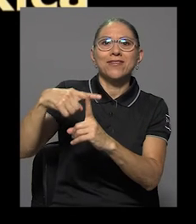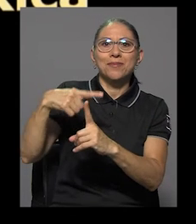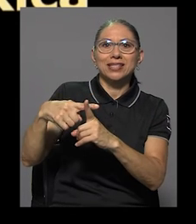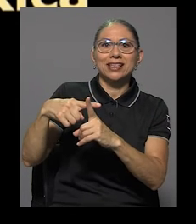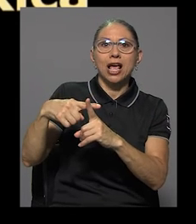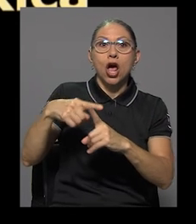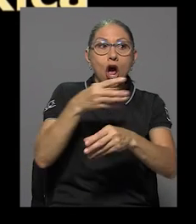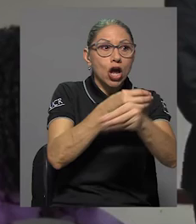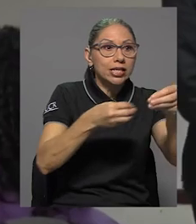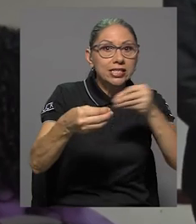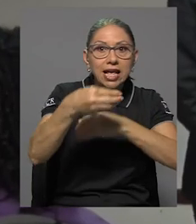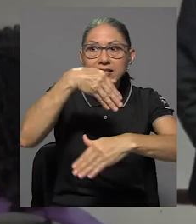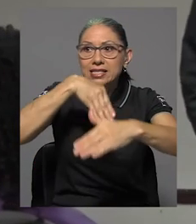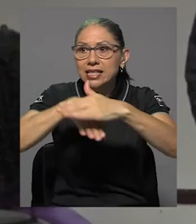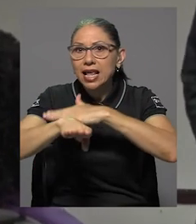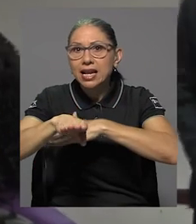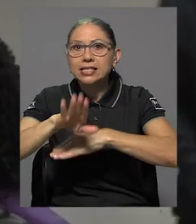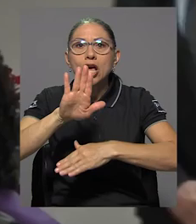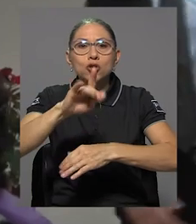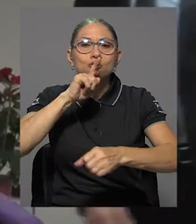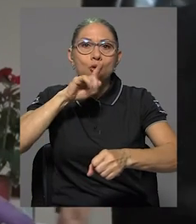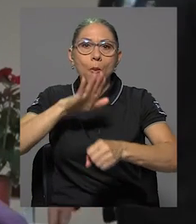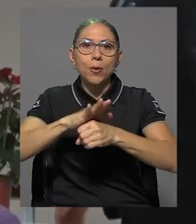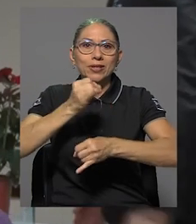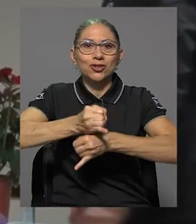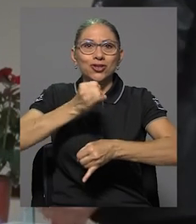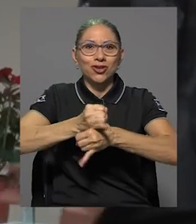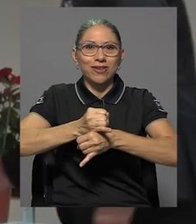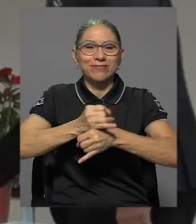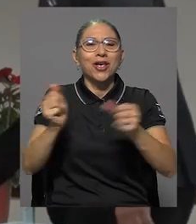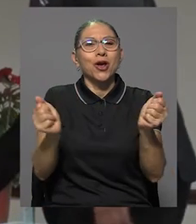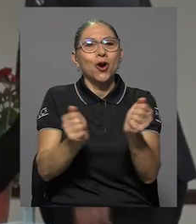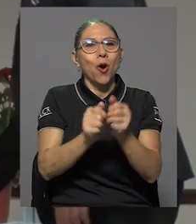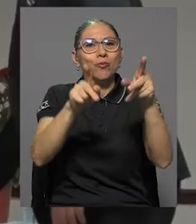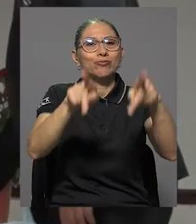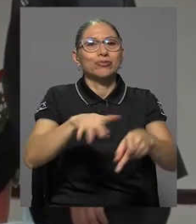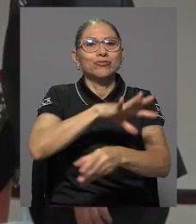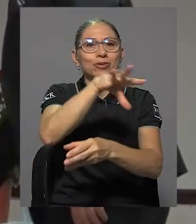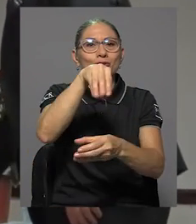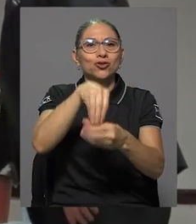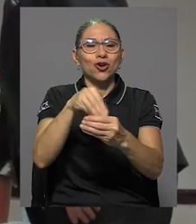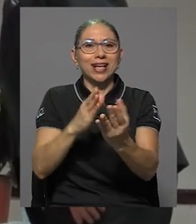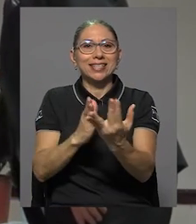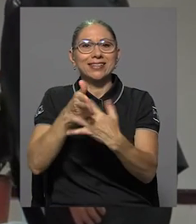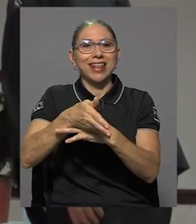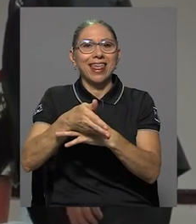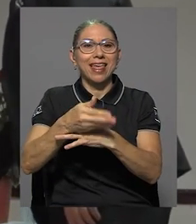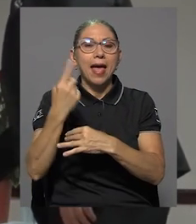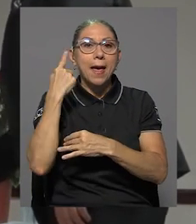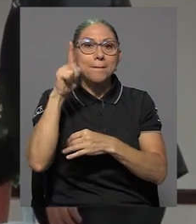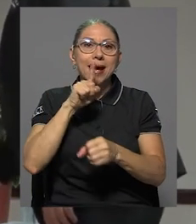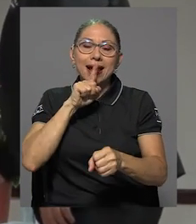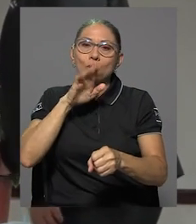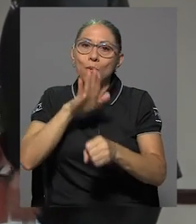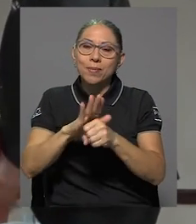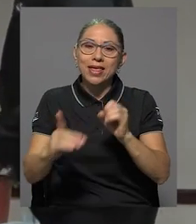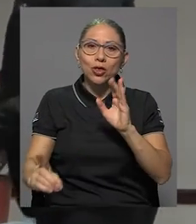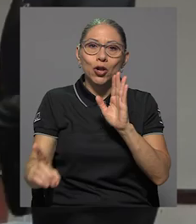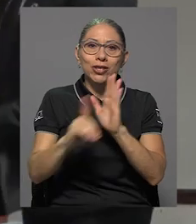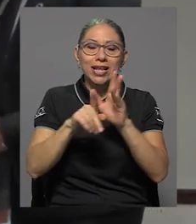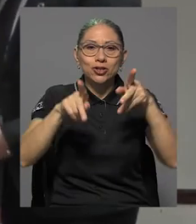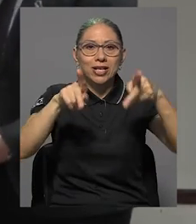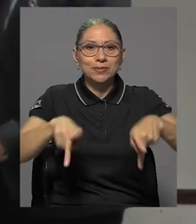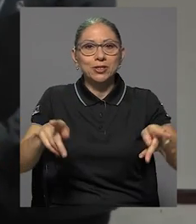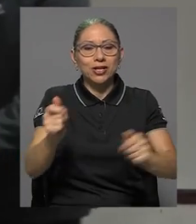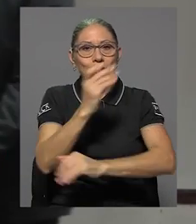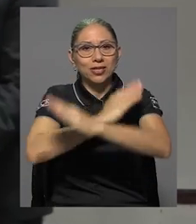instancias internas y su compromiso institucional con la inclusión y la accesibilidad para el cumplimiento de los derechos de